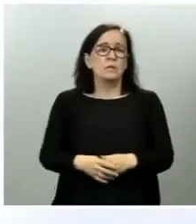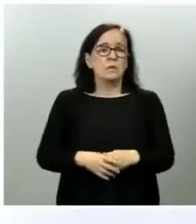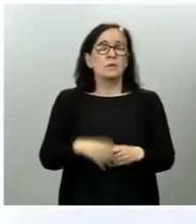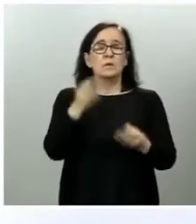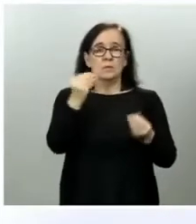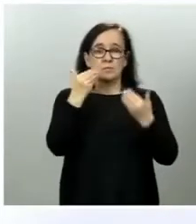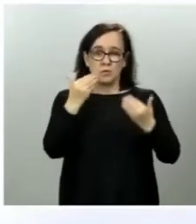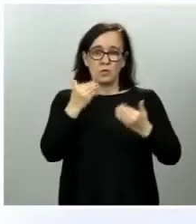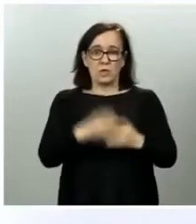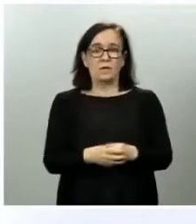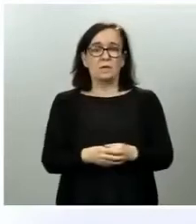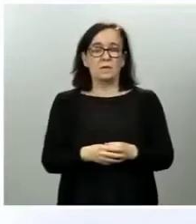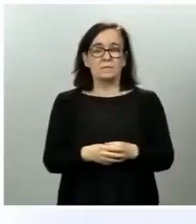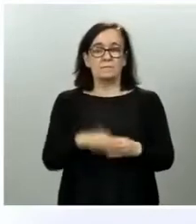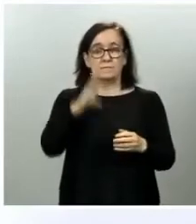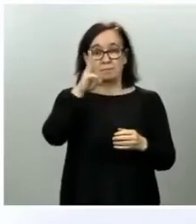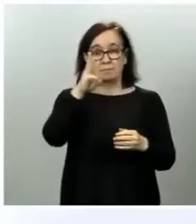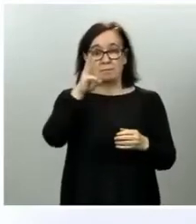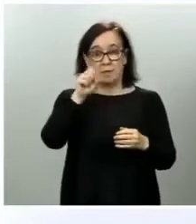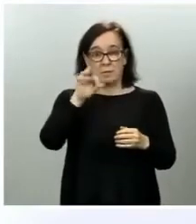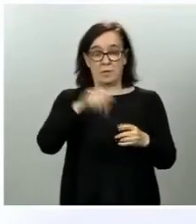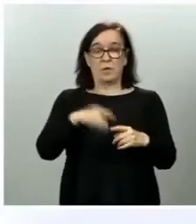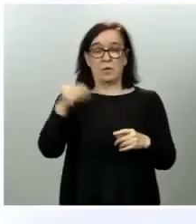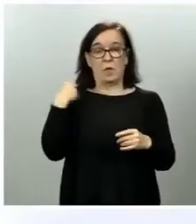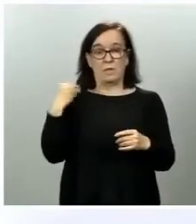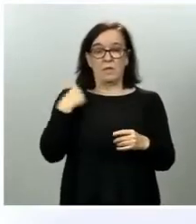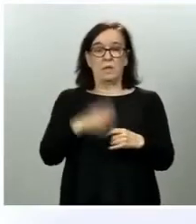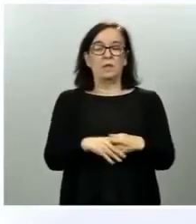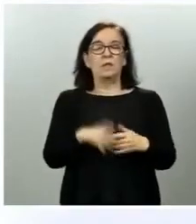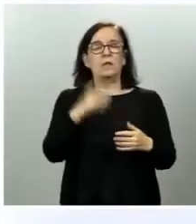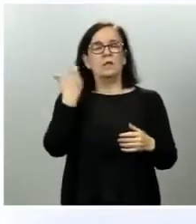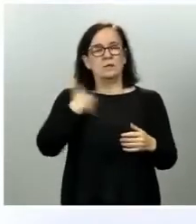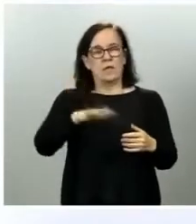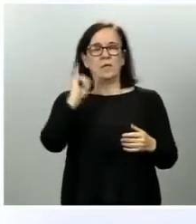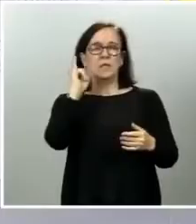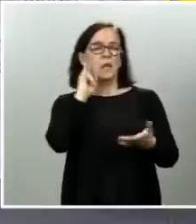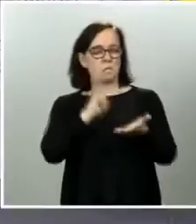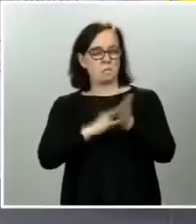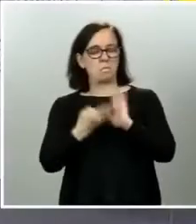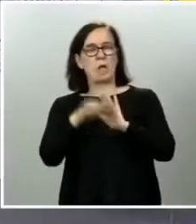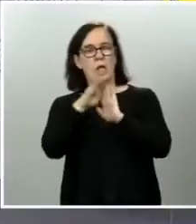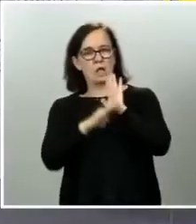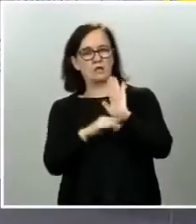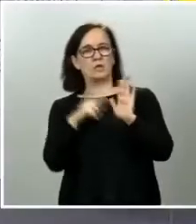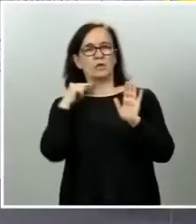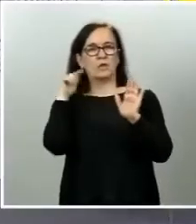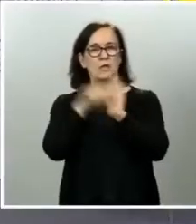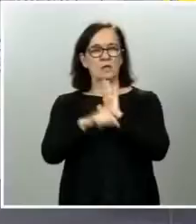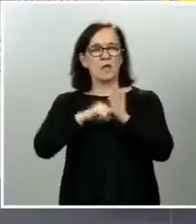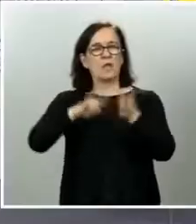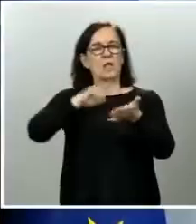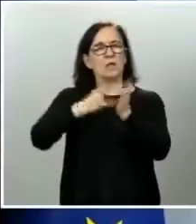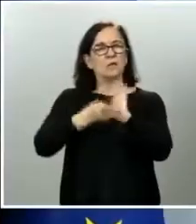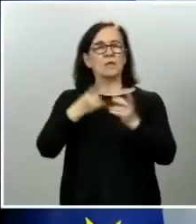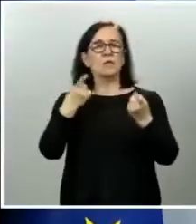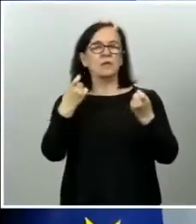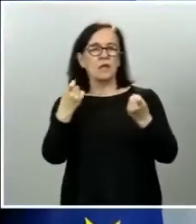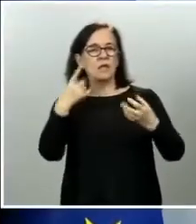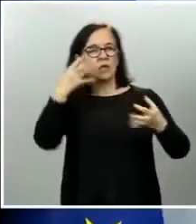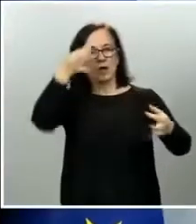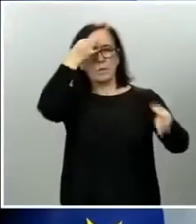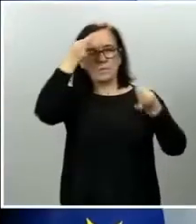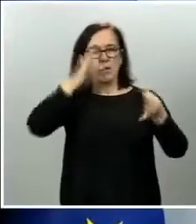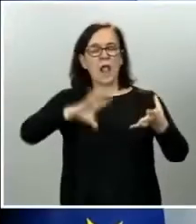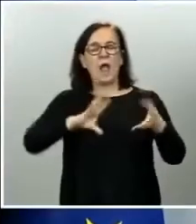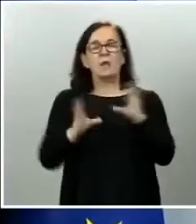Pedro por la pregunta evidentemente ya tenemos planes ya se están desarrollando los planes necesarios y precisos para adaptar